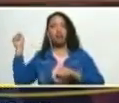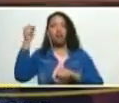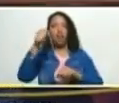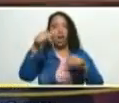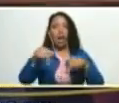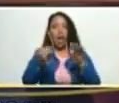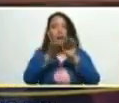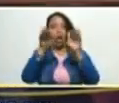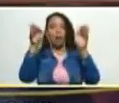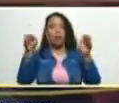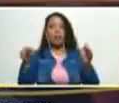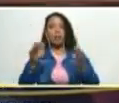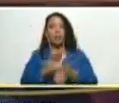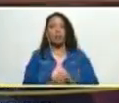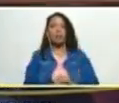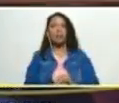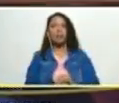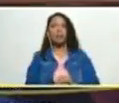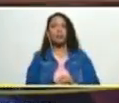esta mesa